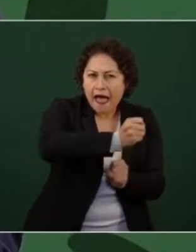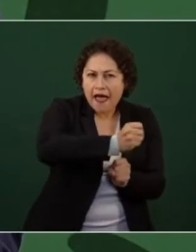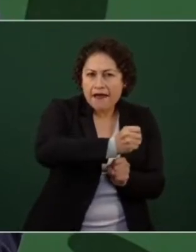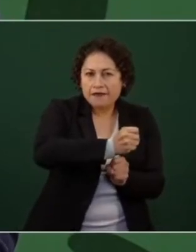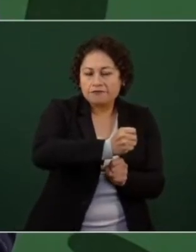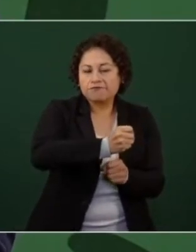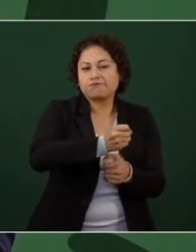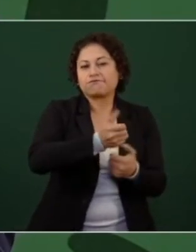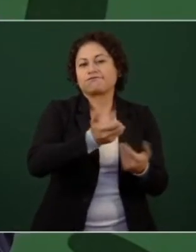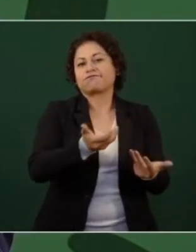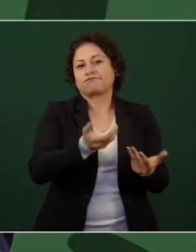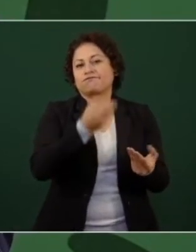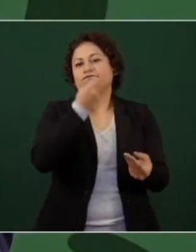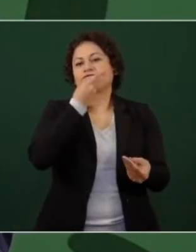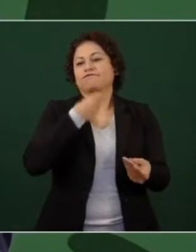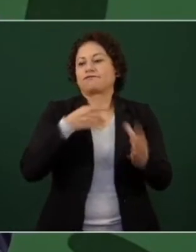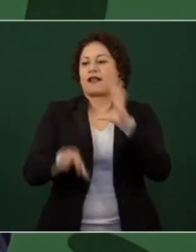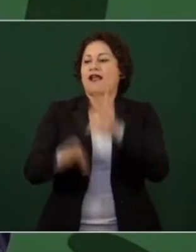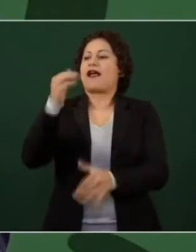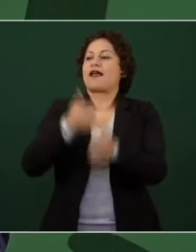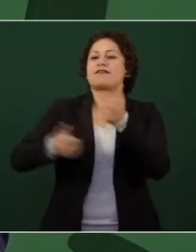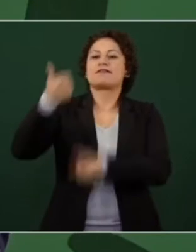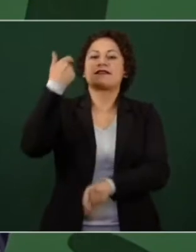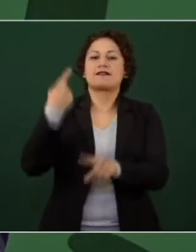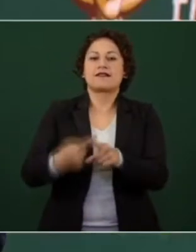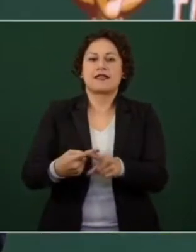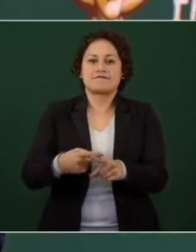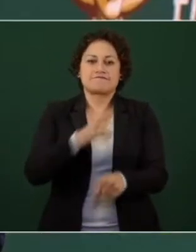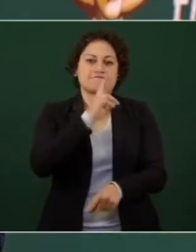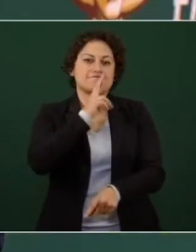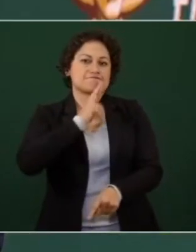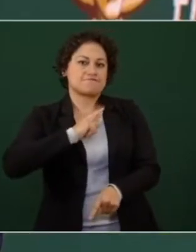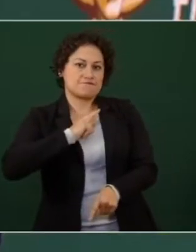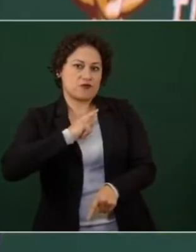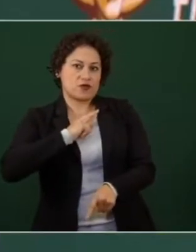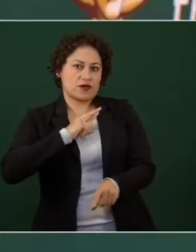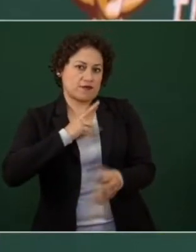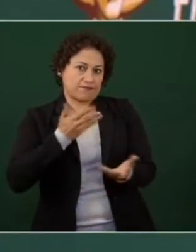eso es lo que así entonces